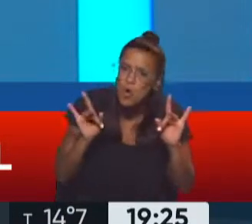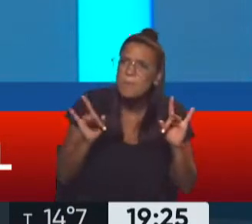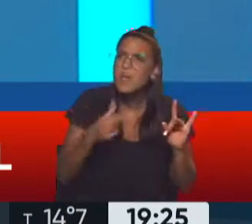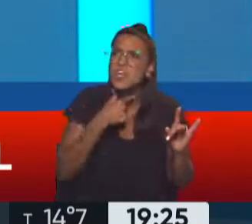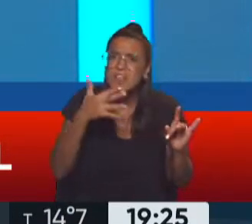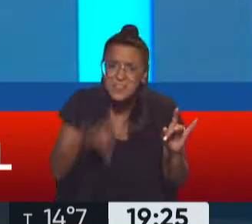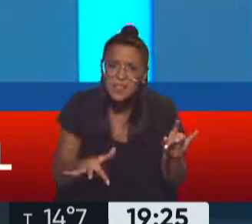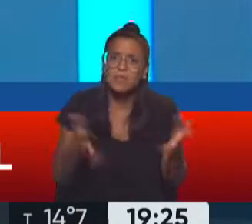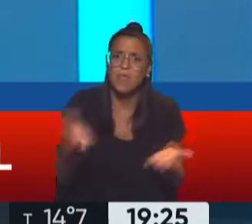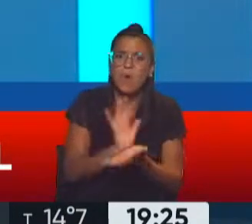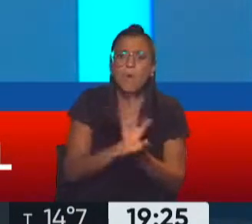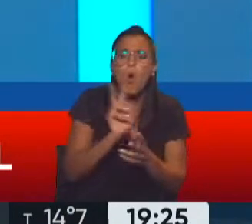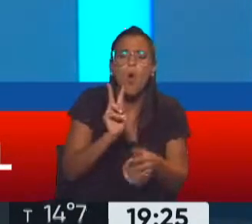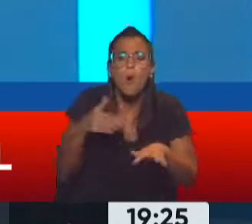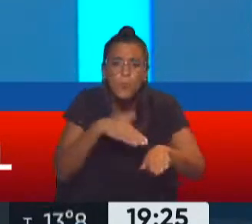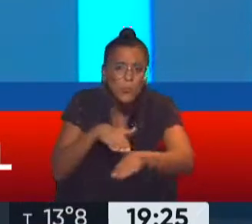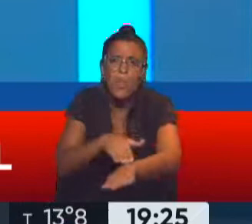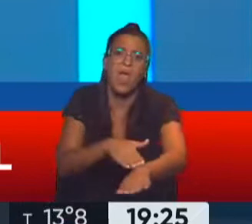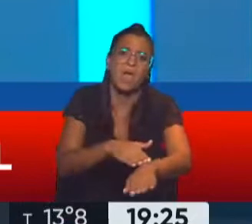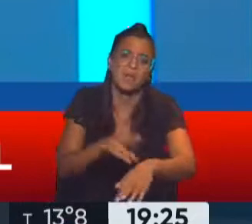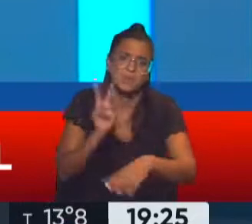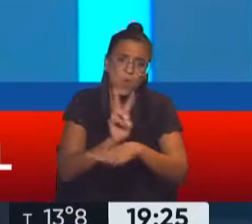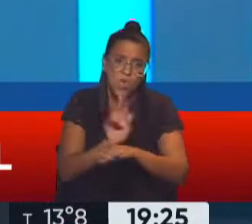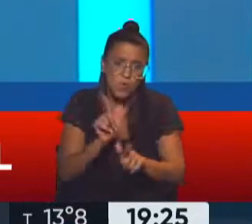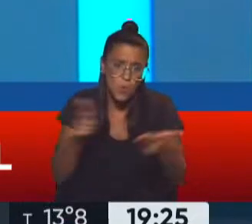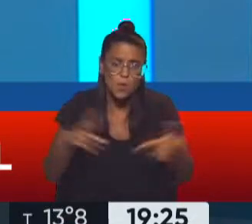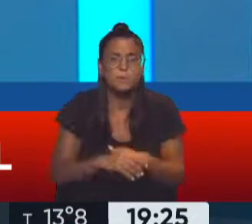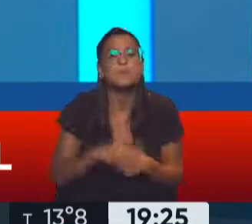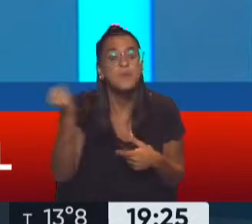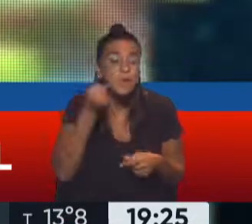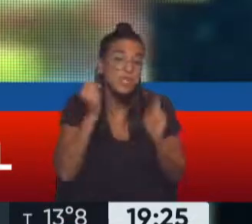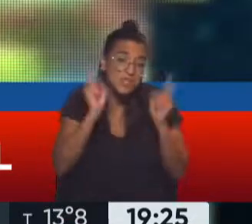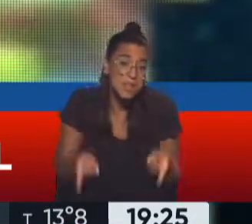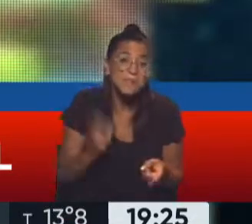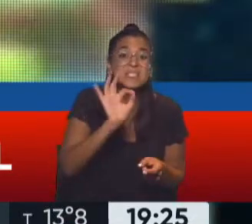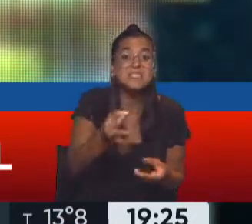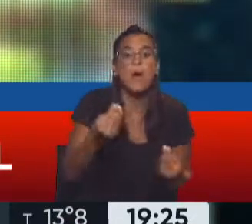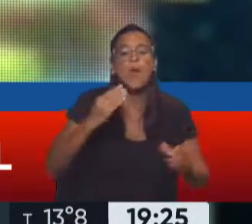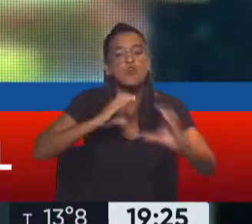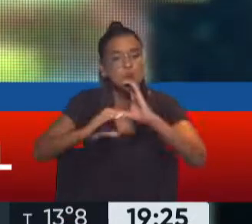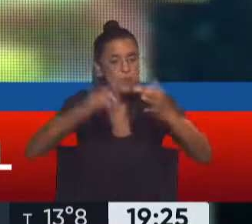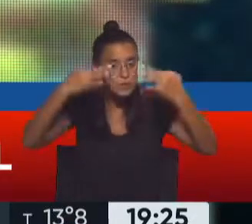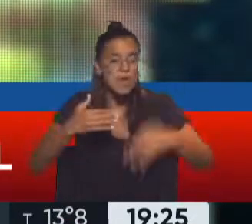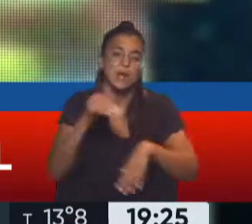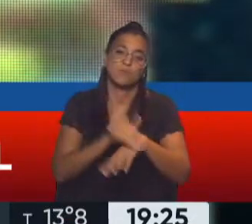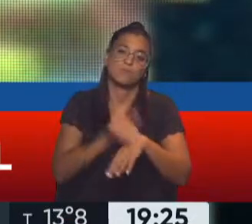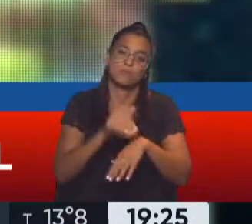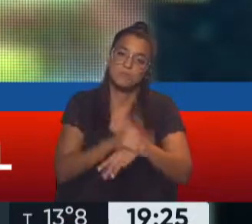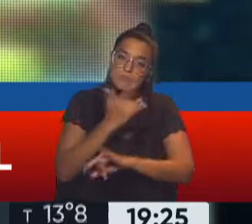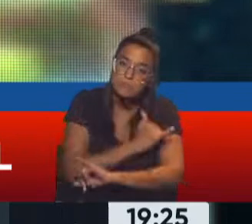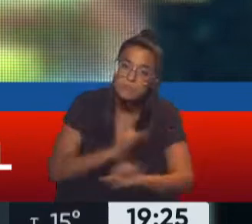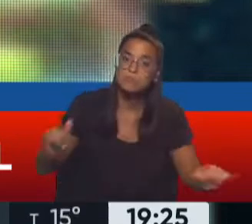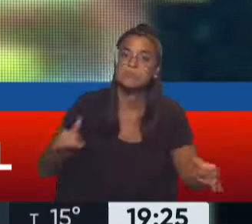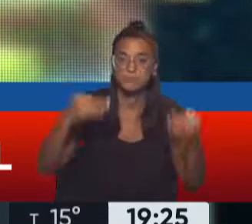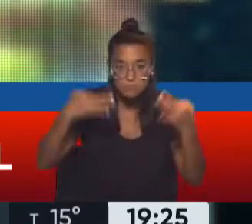como es el de la inseguridad vial, al que afecta muchísimos factores. La importancia también de saber comunicar con responsabilidad, ¿no,